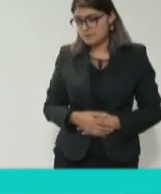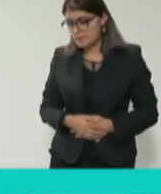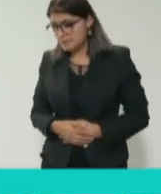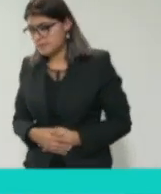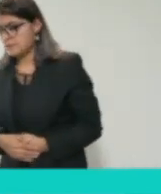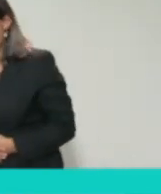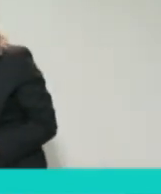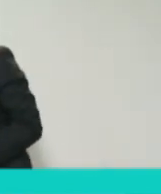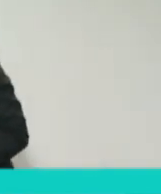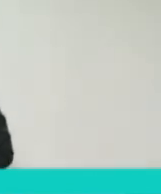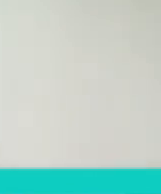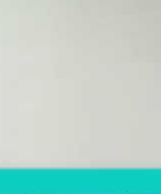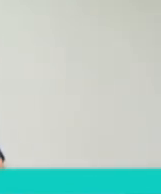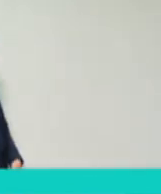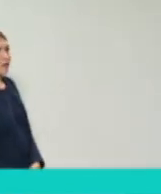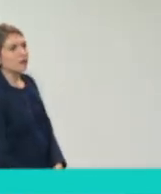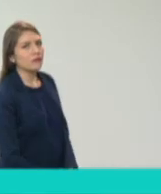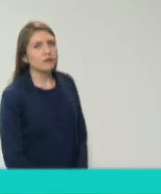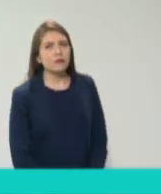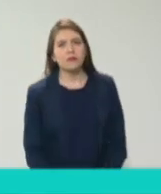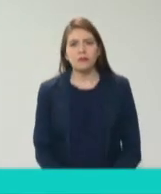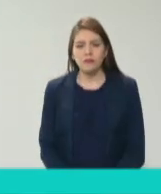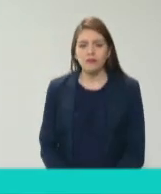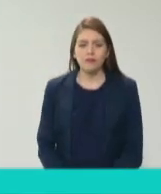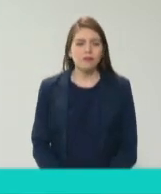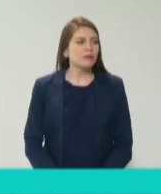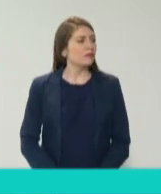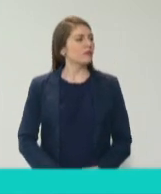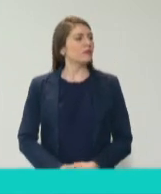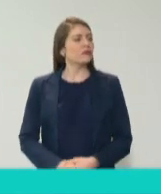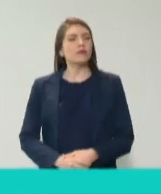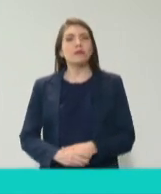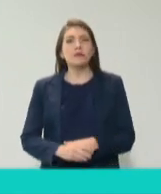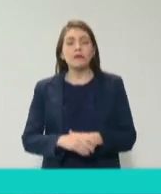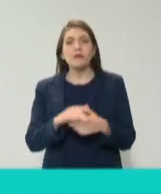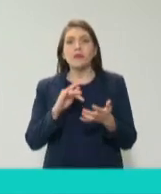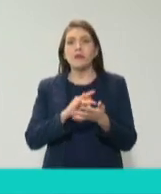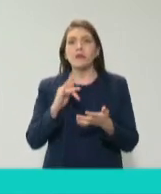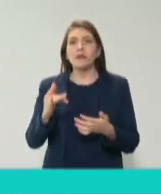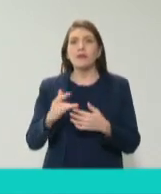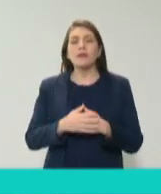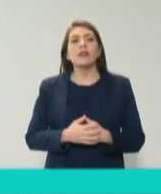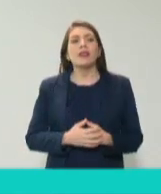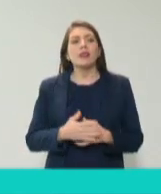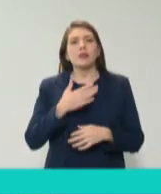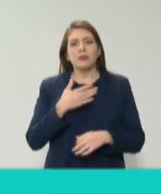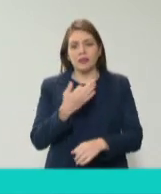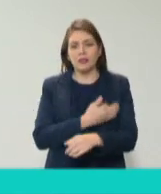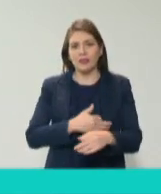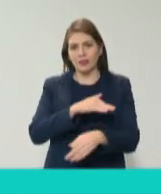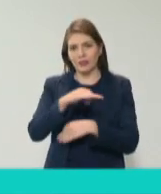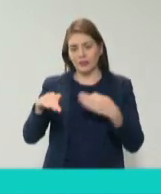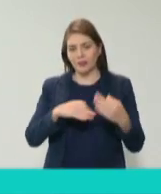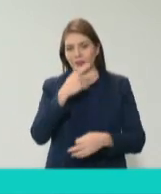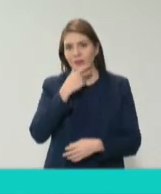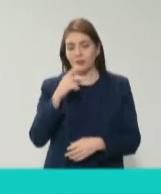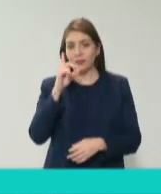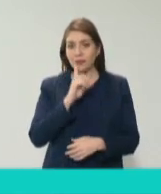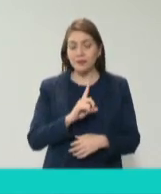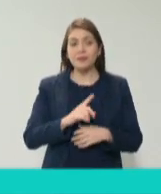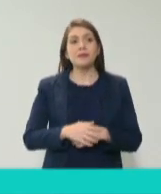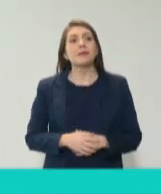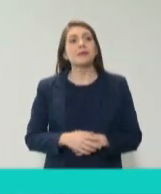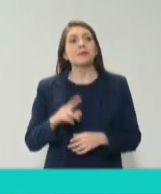gracias buenas tardes a todos a todas es un verdadero placer y lo digo con toda la honestidad estar